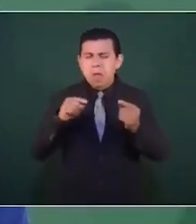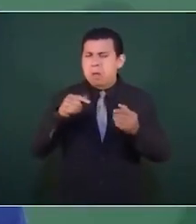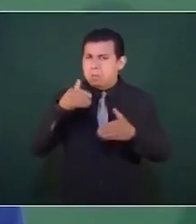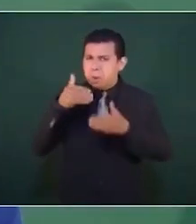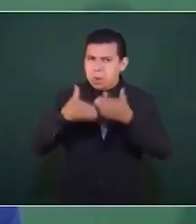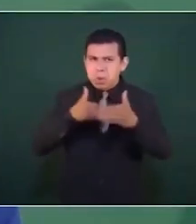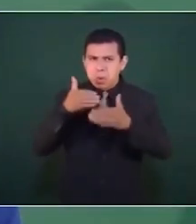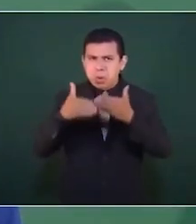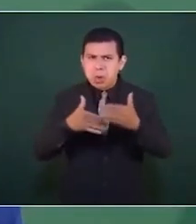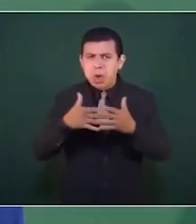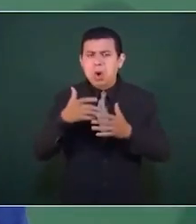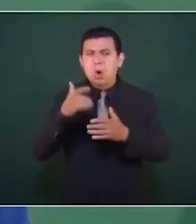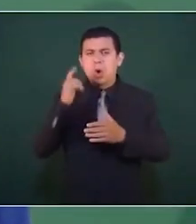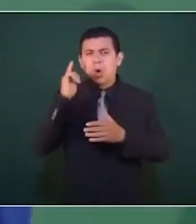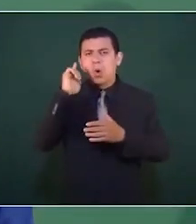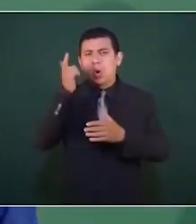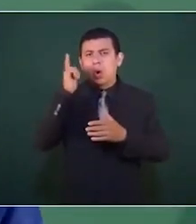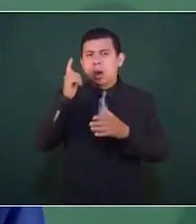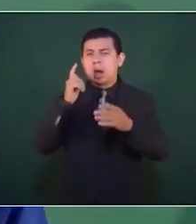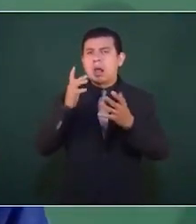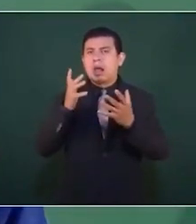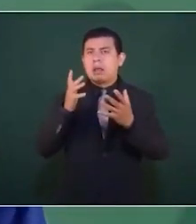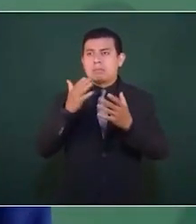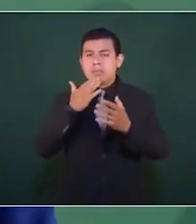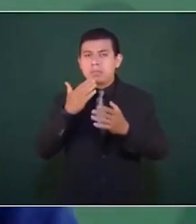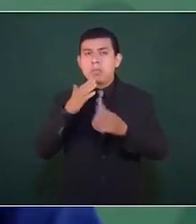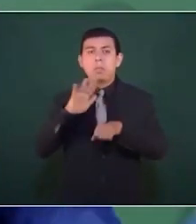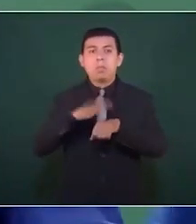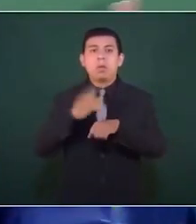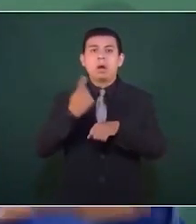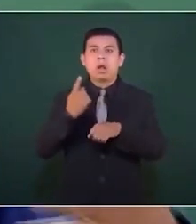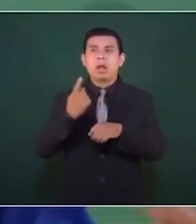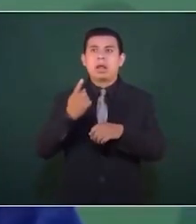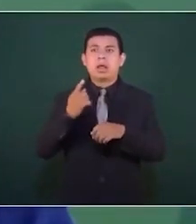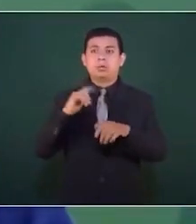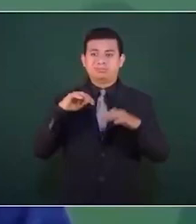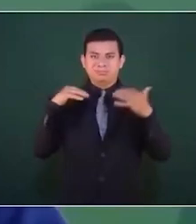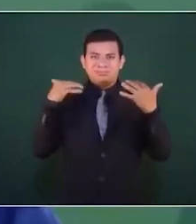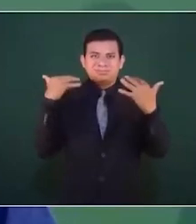Llevaba ya mucho tiempo que no se llevaba a cabo una reunión así,